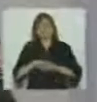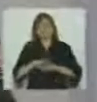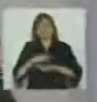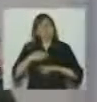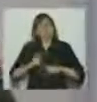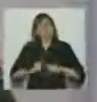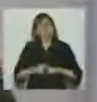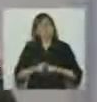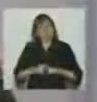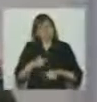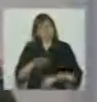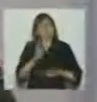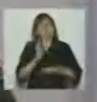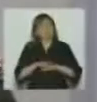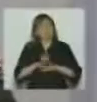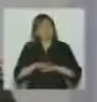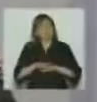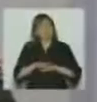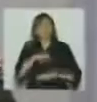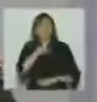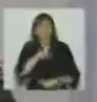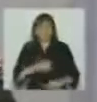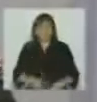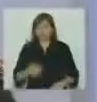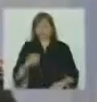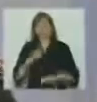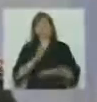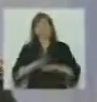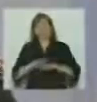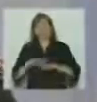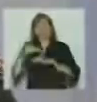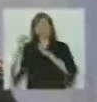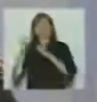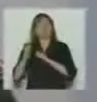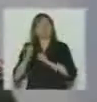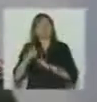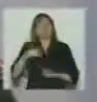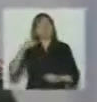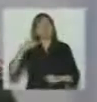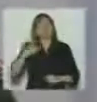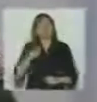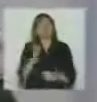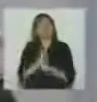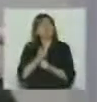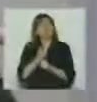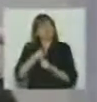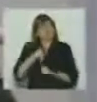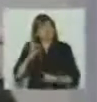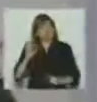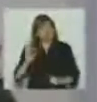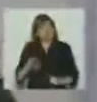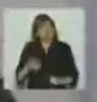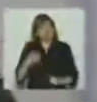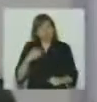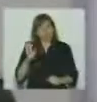histórica y personal lo que debía hacer es que simplemente